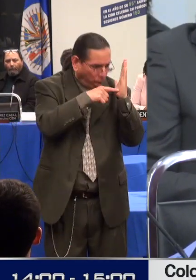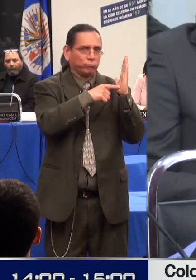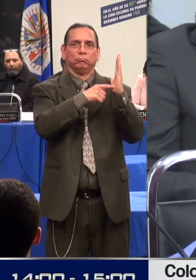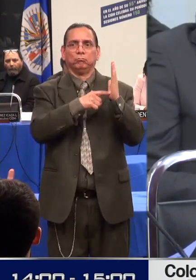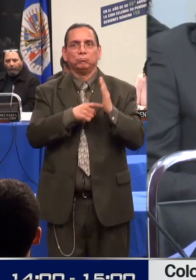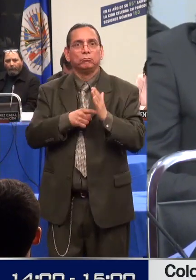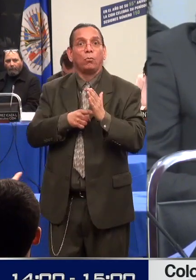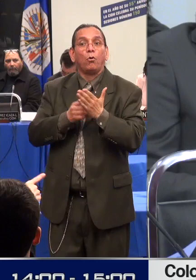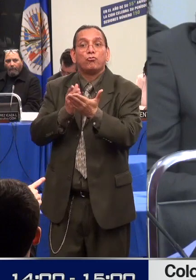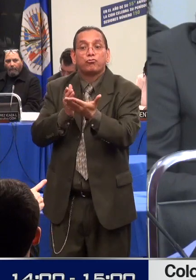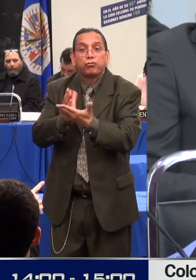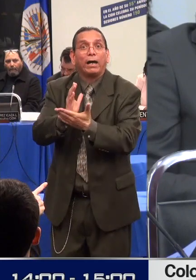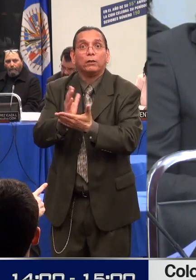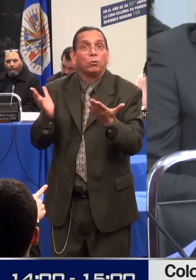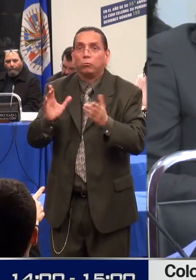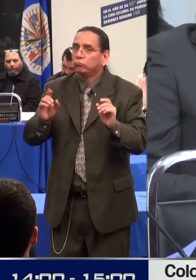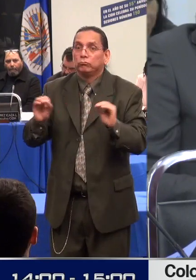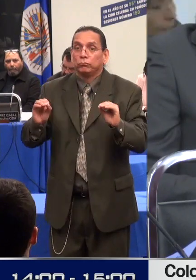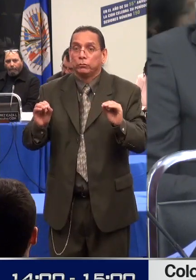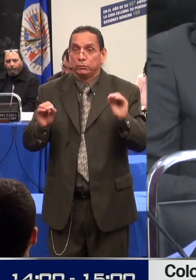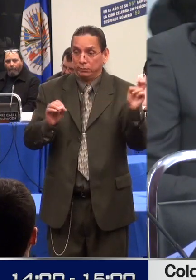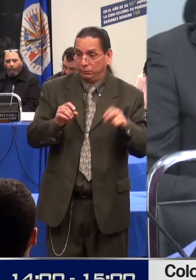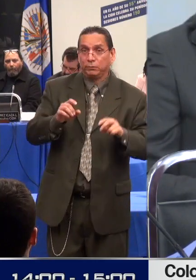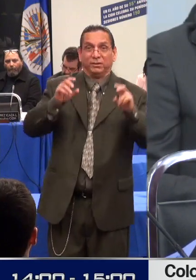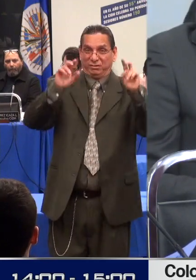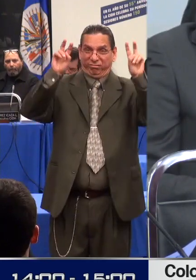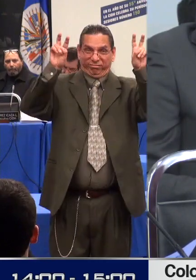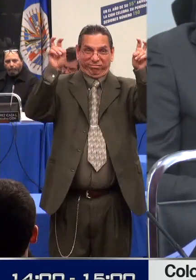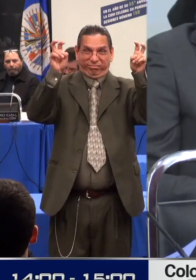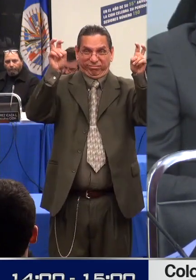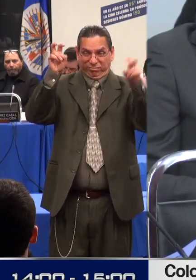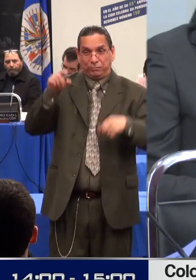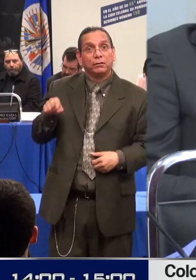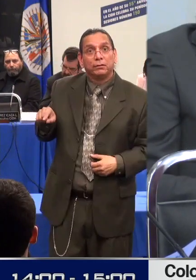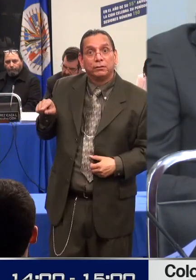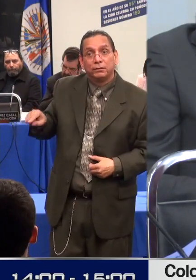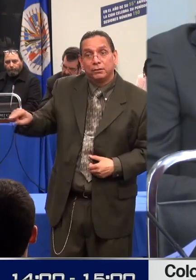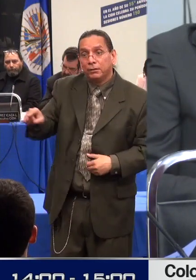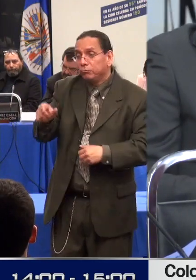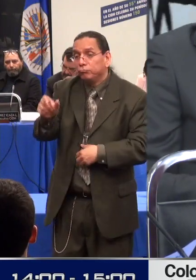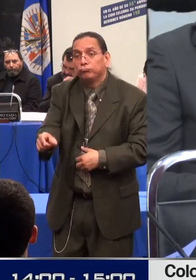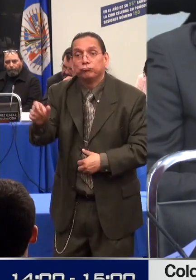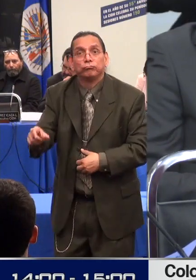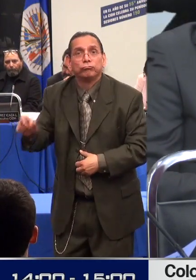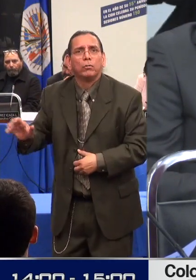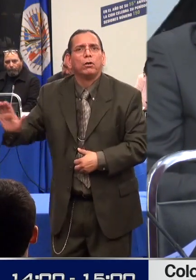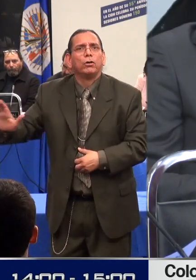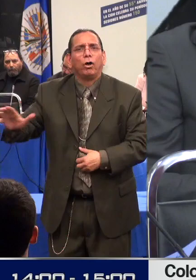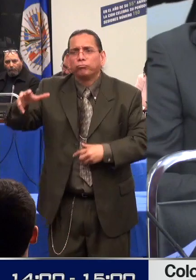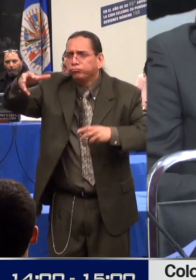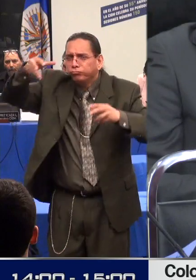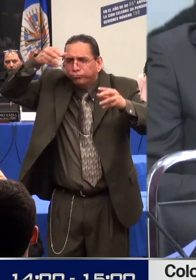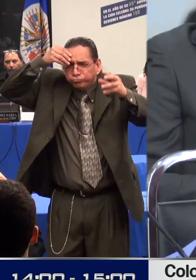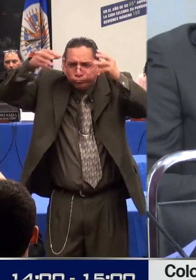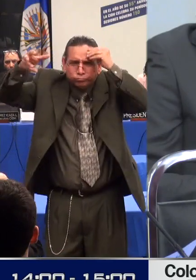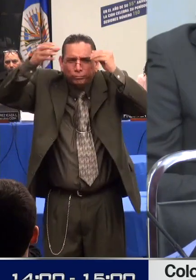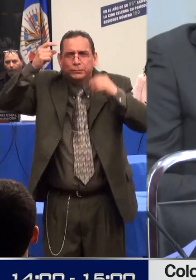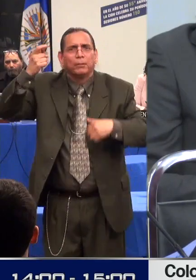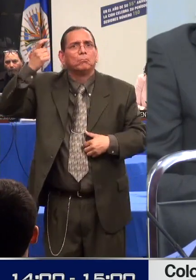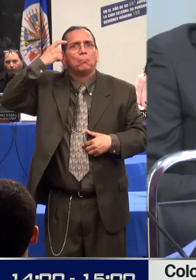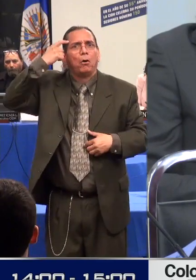afección o patología severa del aprendizaje, comportamiento o deterioro mental. Cierro comillas.